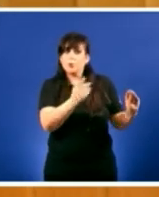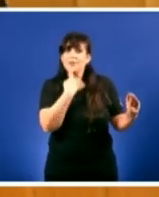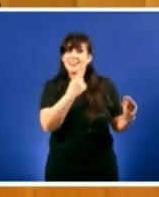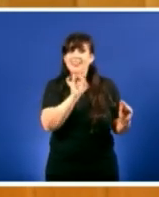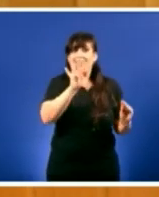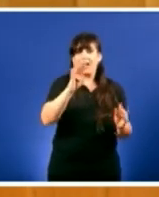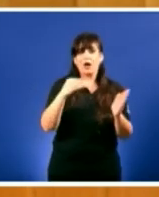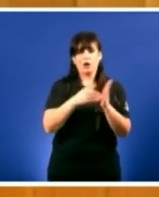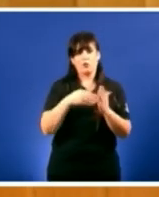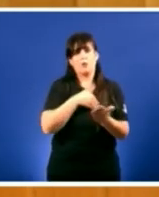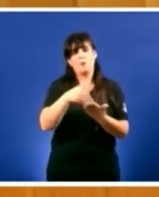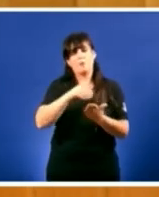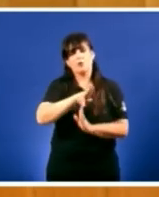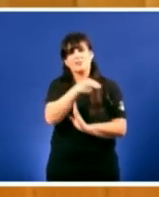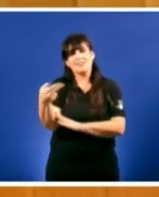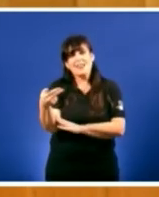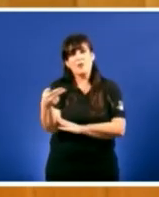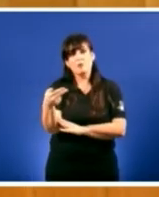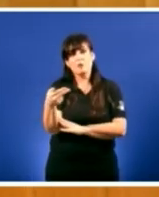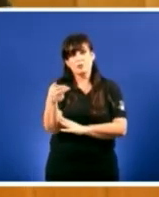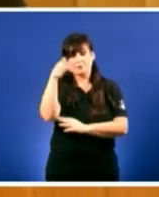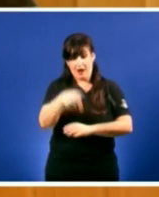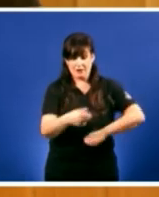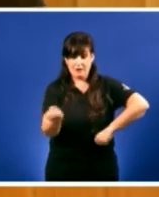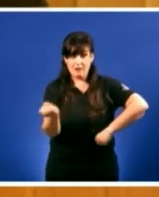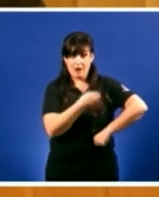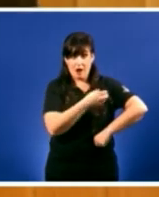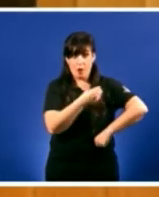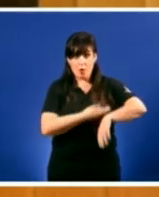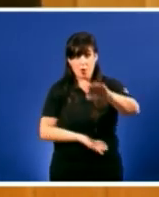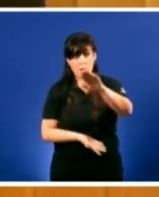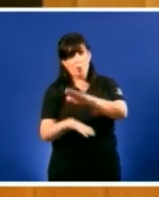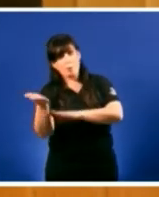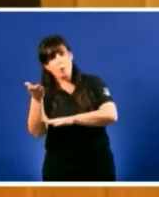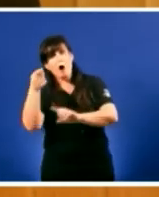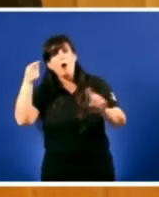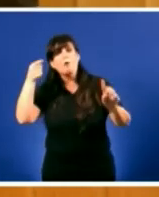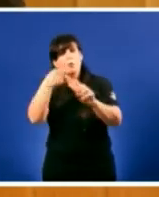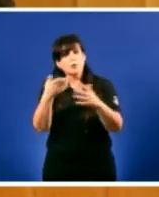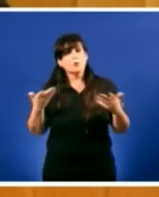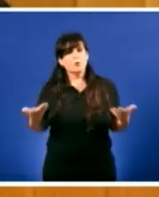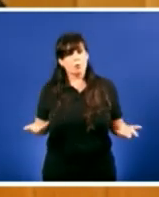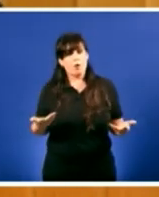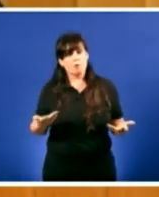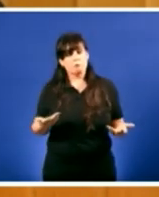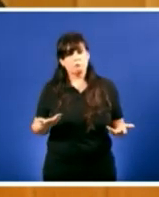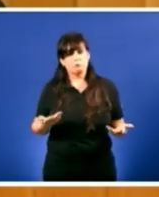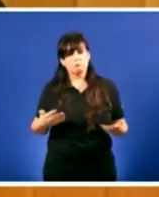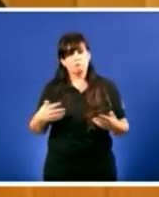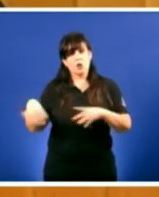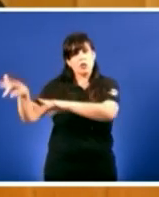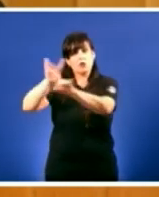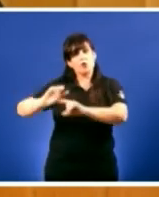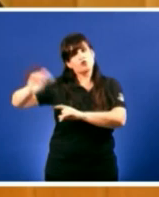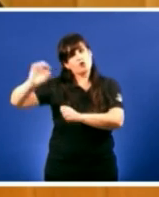.000 millóns de euros do noso aforro emigra para fornecer de crédito a outros territorios